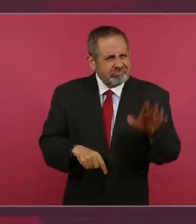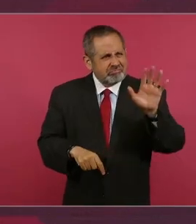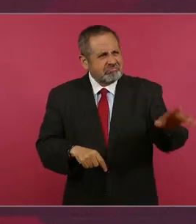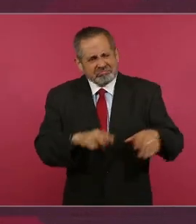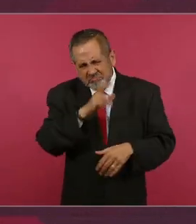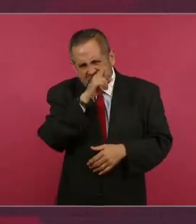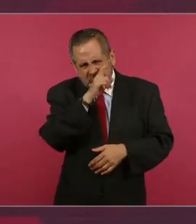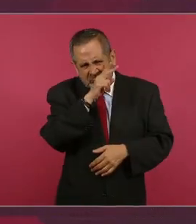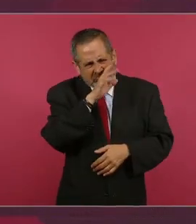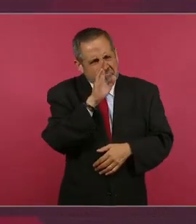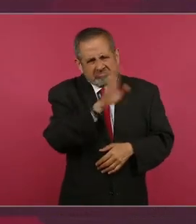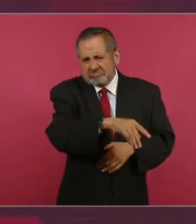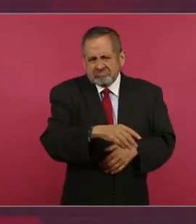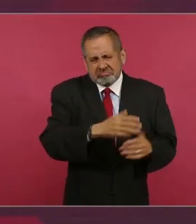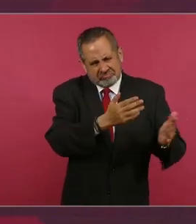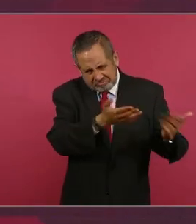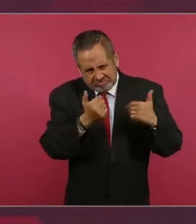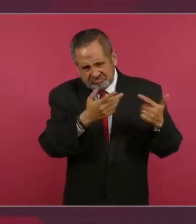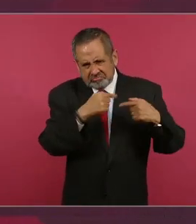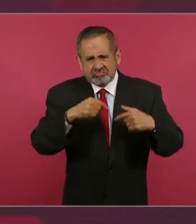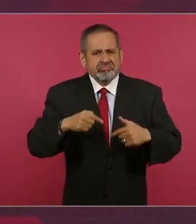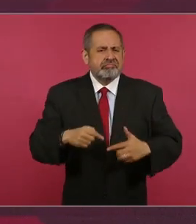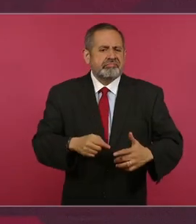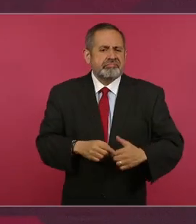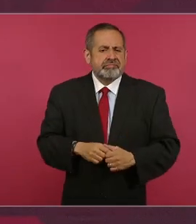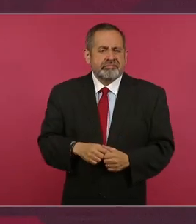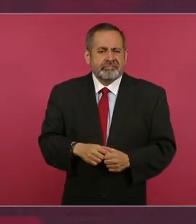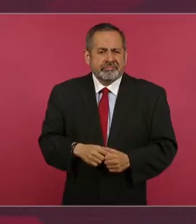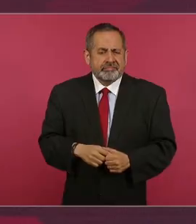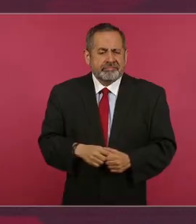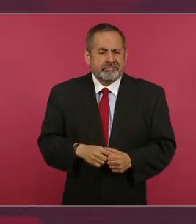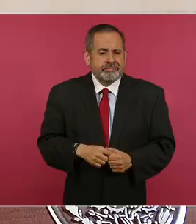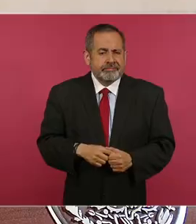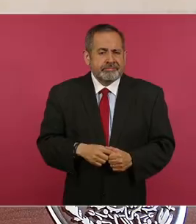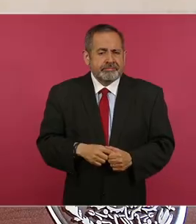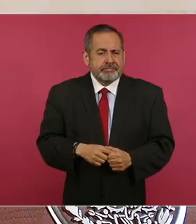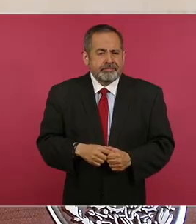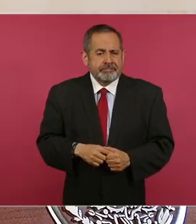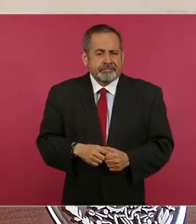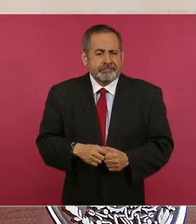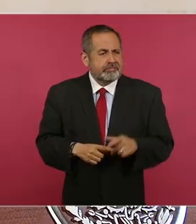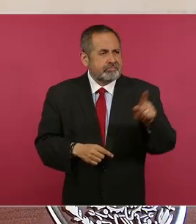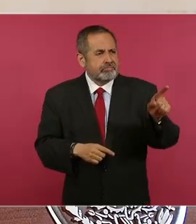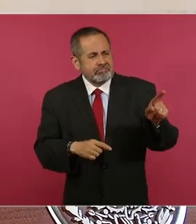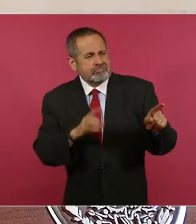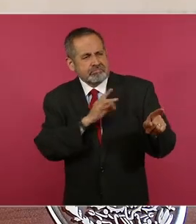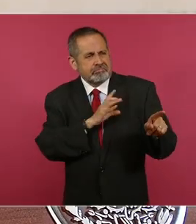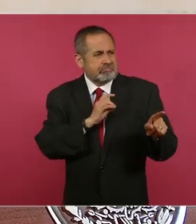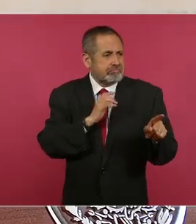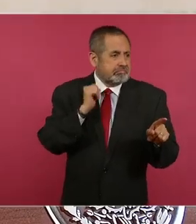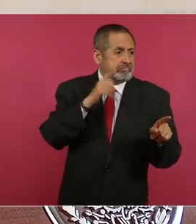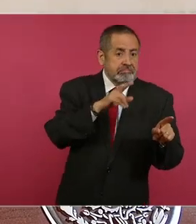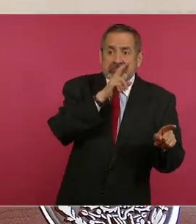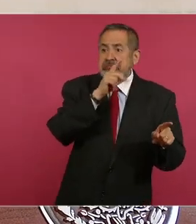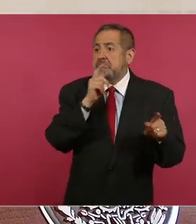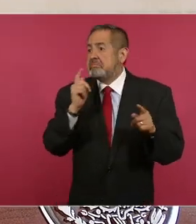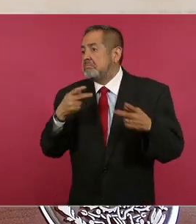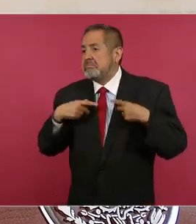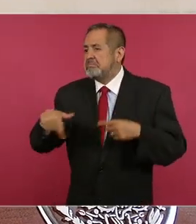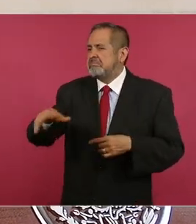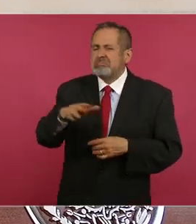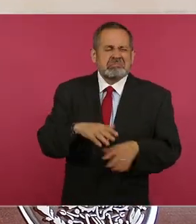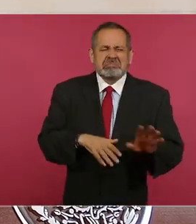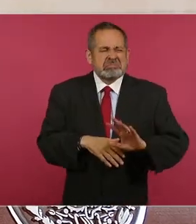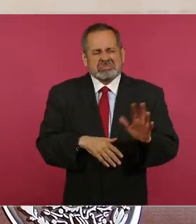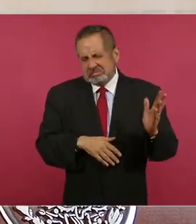preocupe, no tenga ningún temor, le vamos